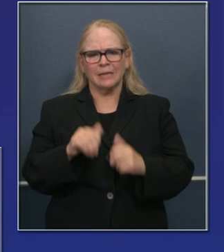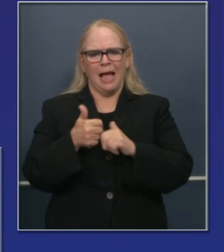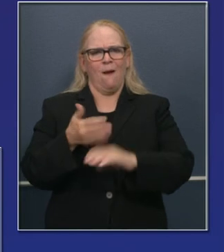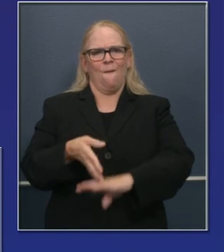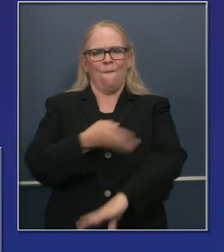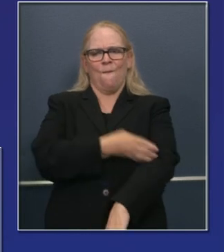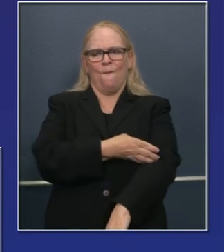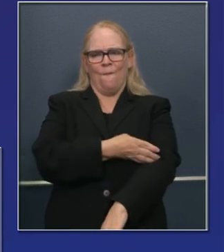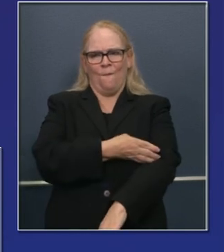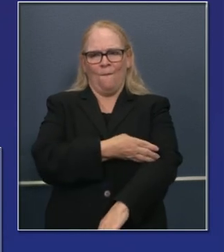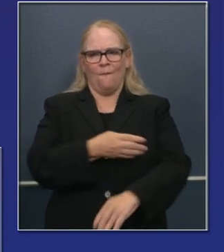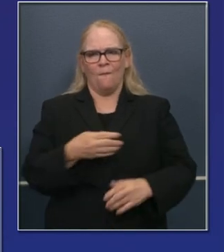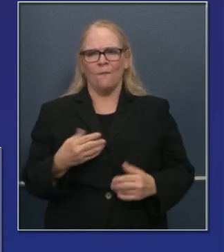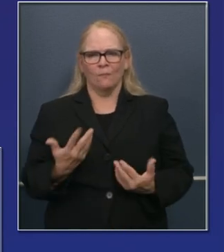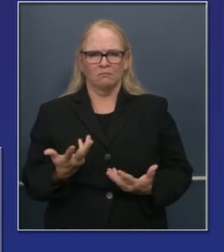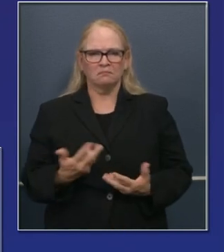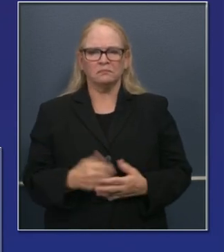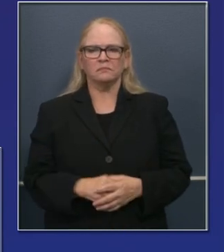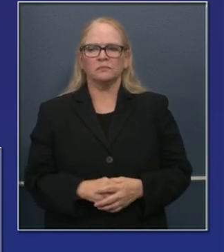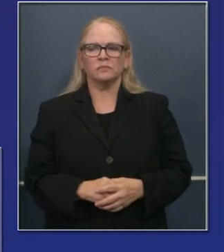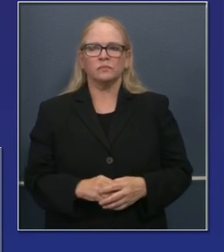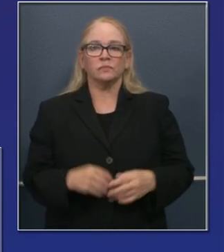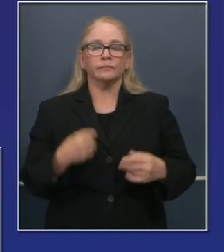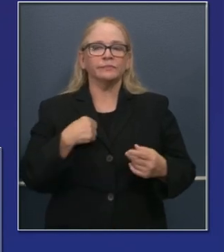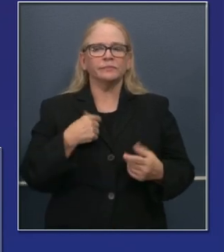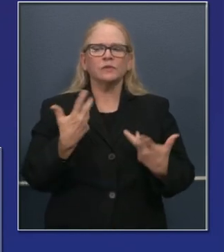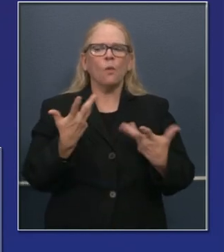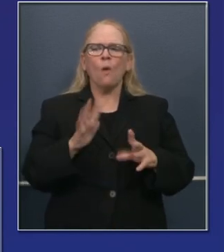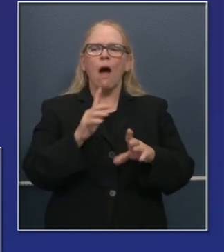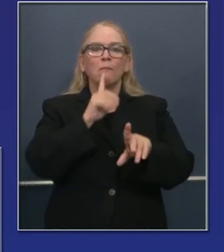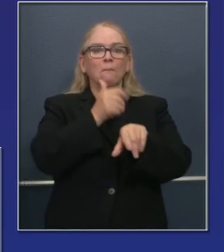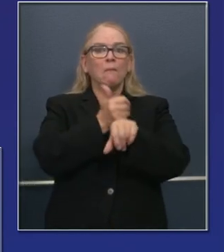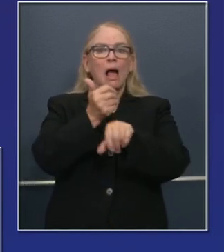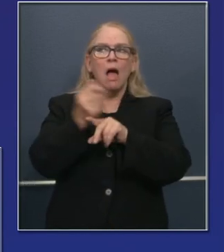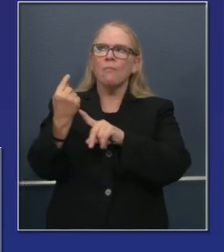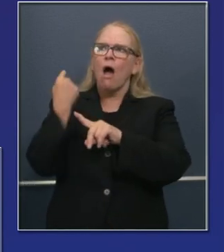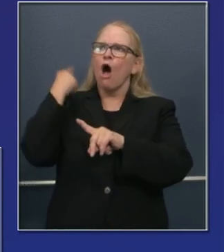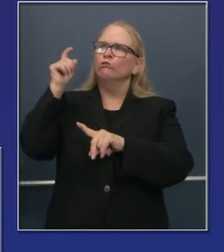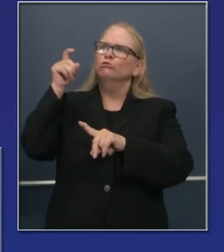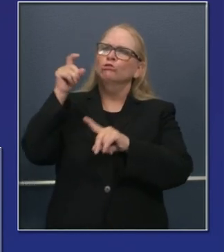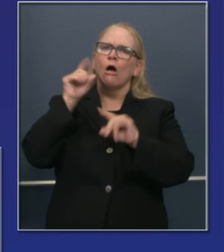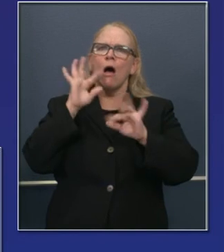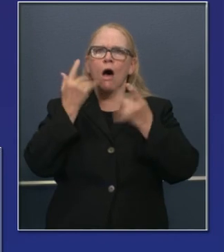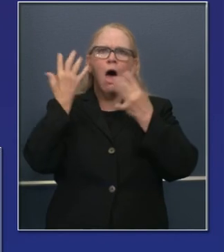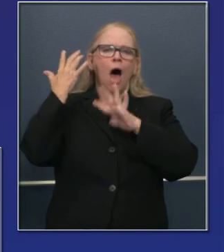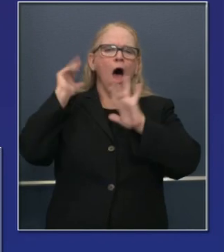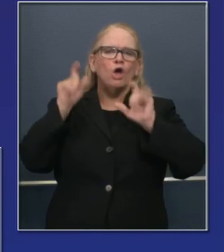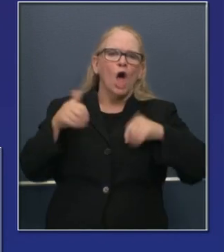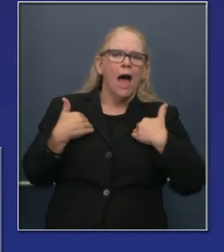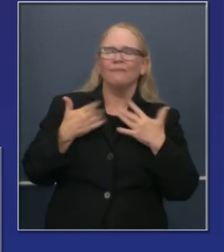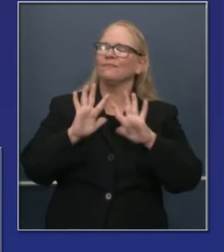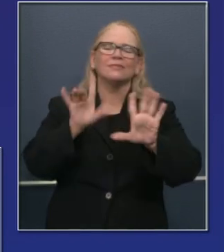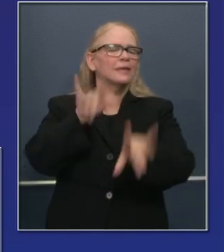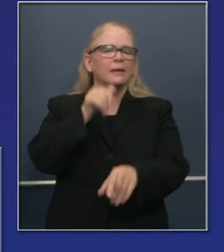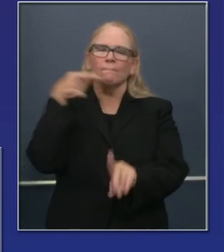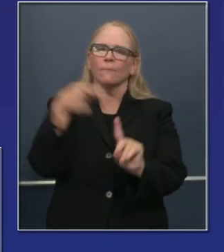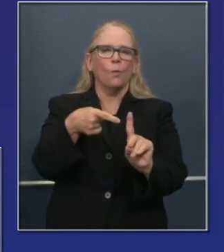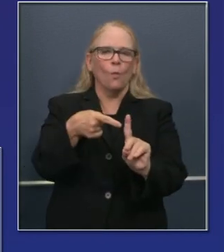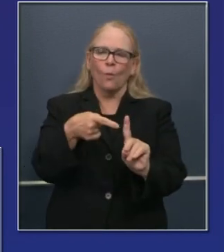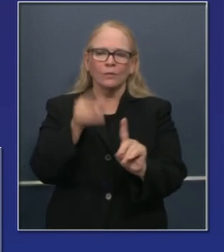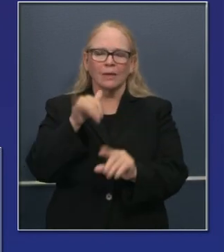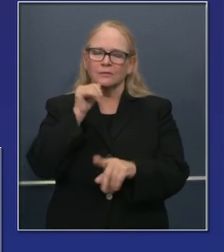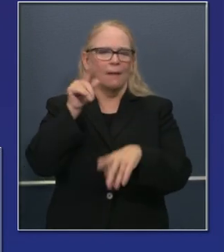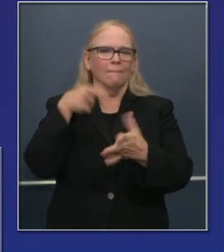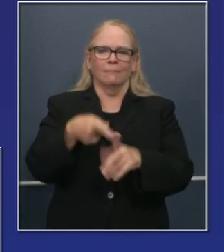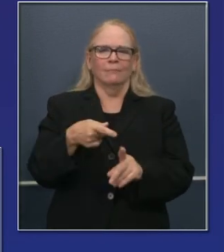en que predata muchas administraciones, pero simplemente no ha sido un área en que nos hemos enfocado mucho